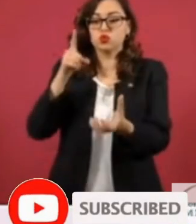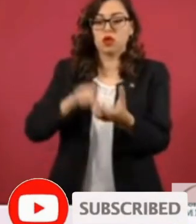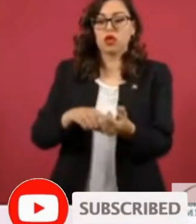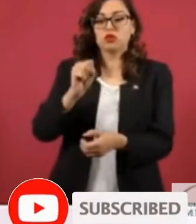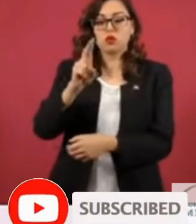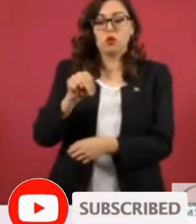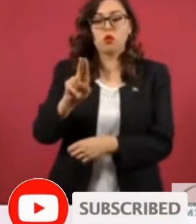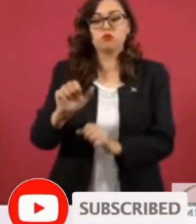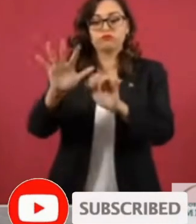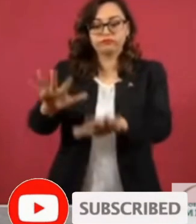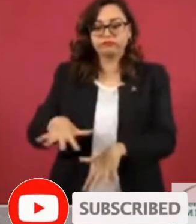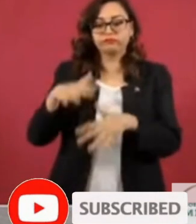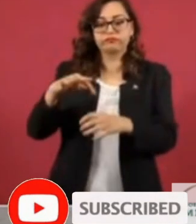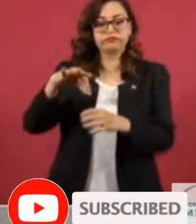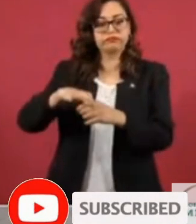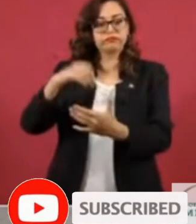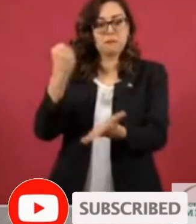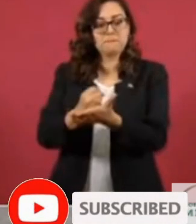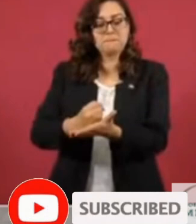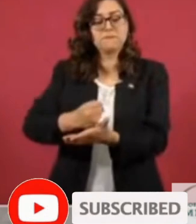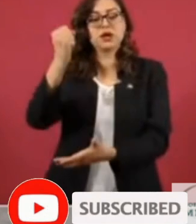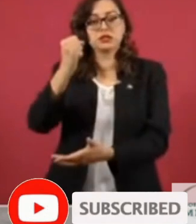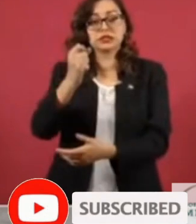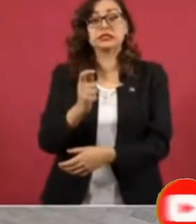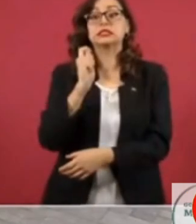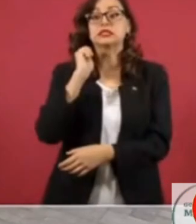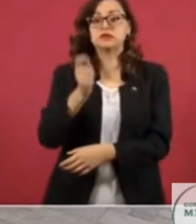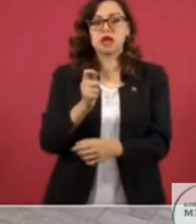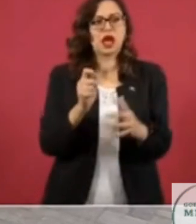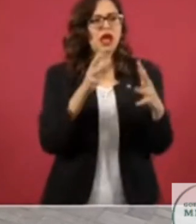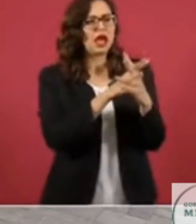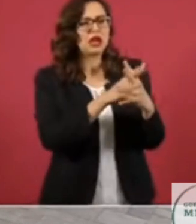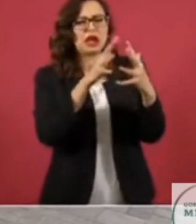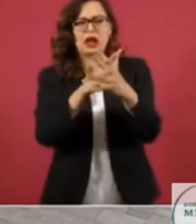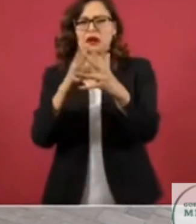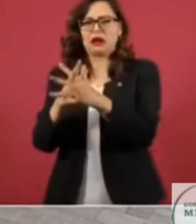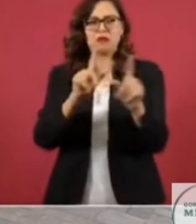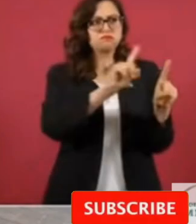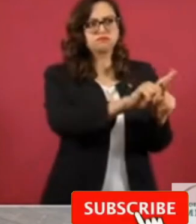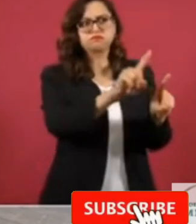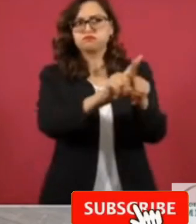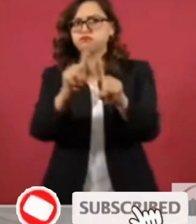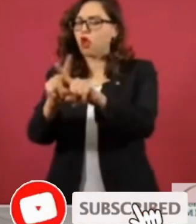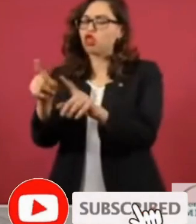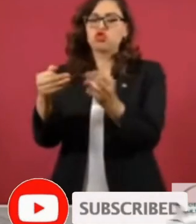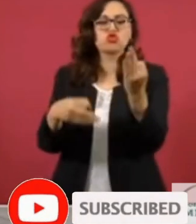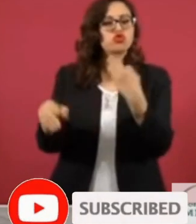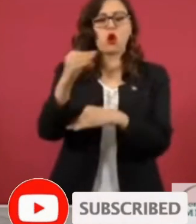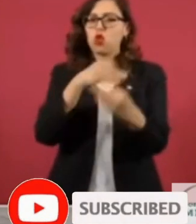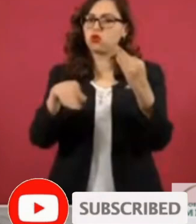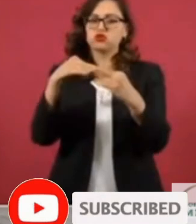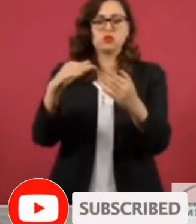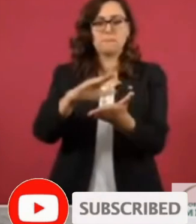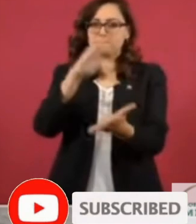ONU y que implique la suspensión inmediata de acciones y